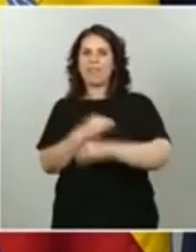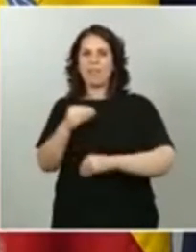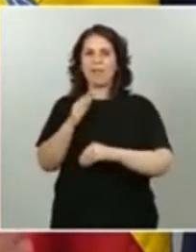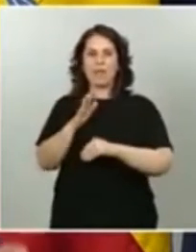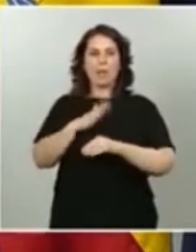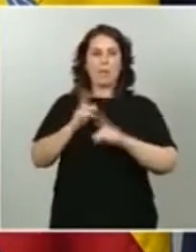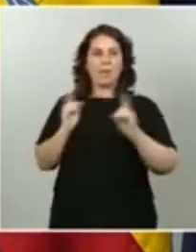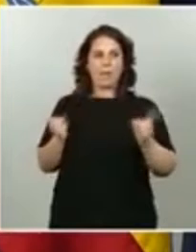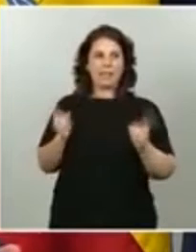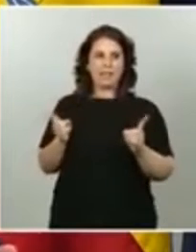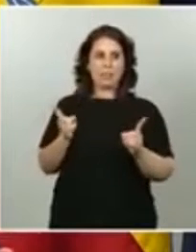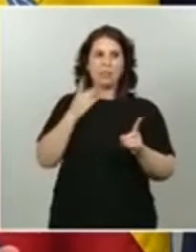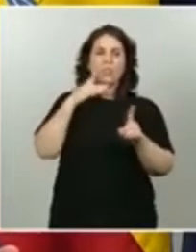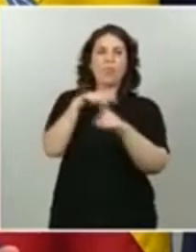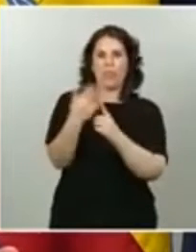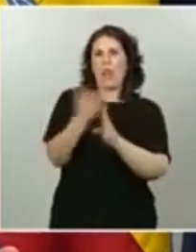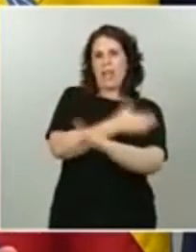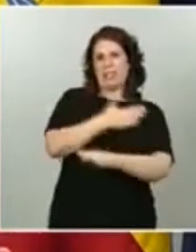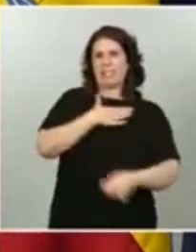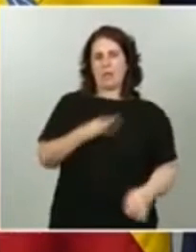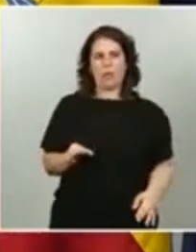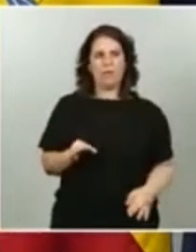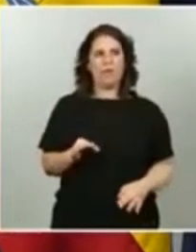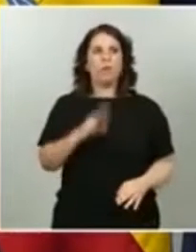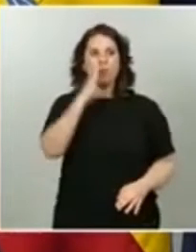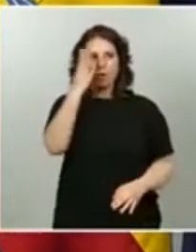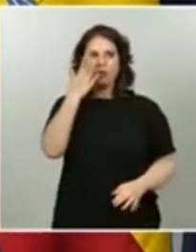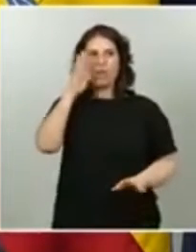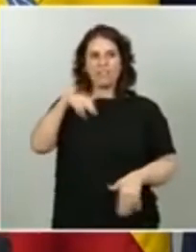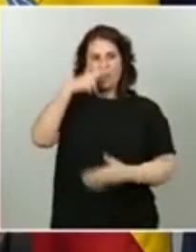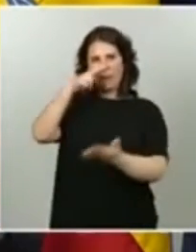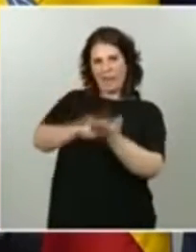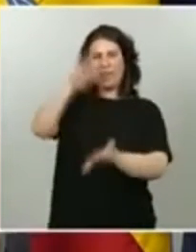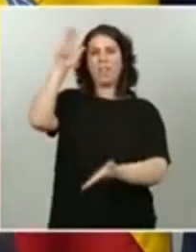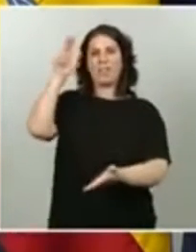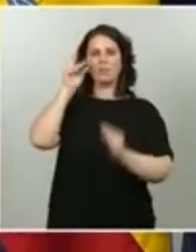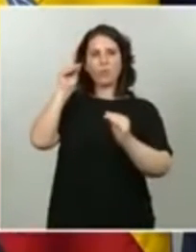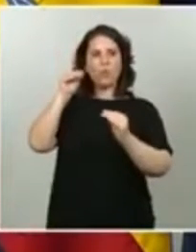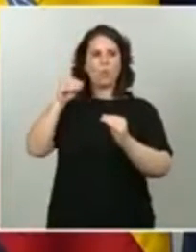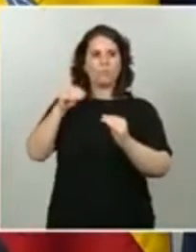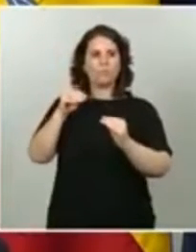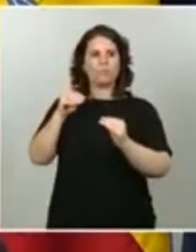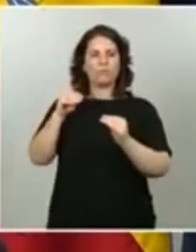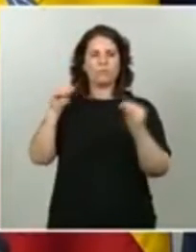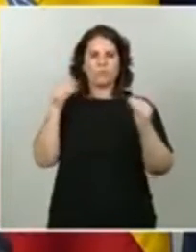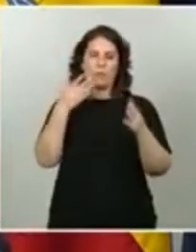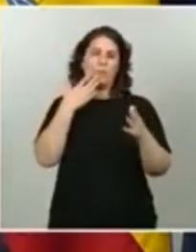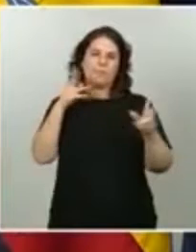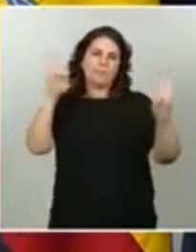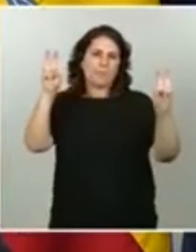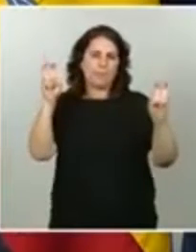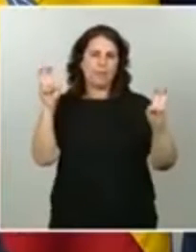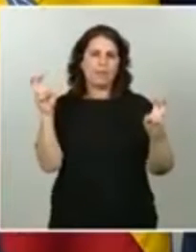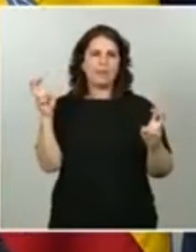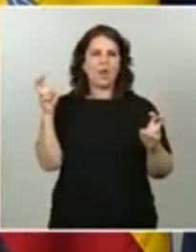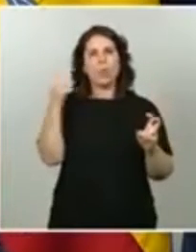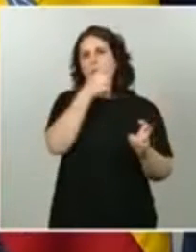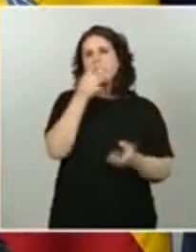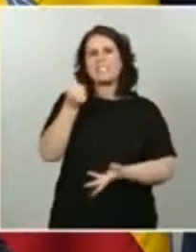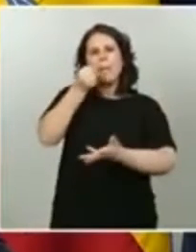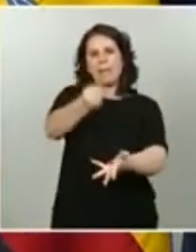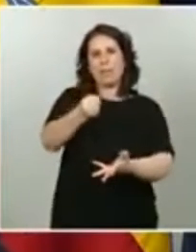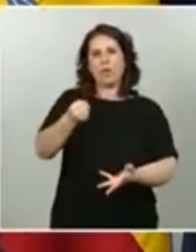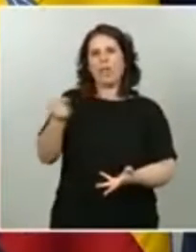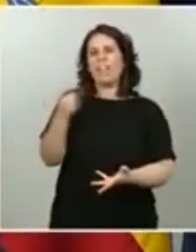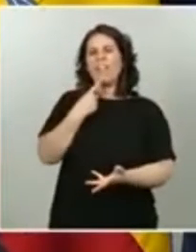en esa situación, con lo cual se da validez a estos mandatos y una especie de, permítanme la expresión de testamento, que permitan decir qué ocurre si